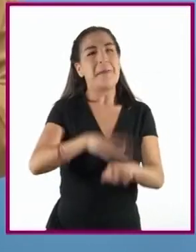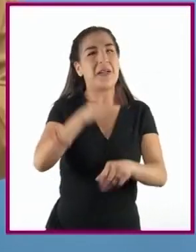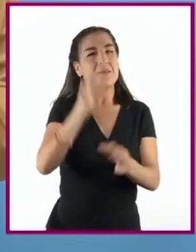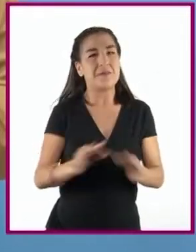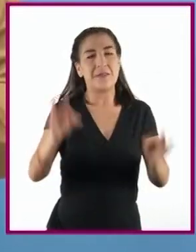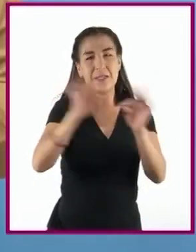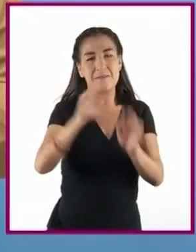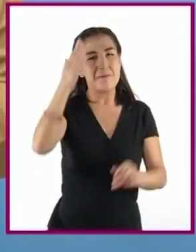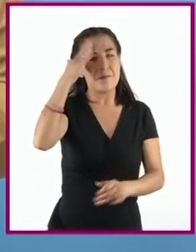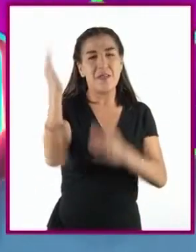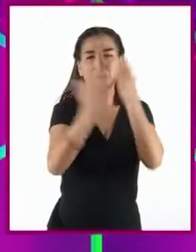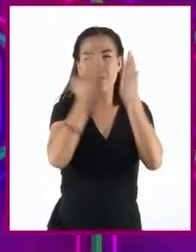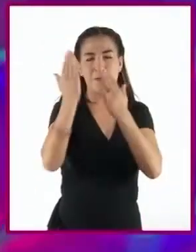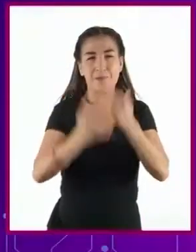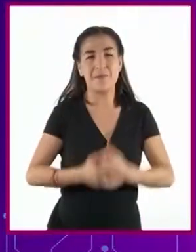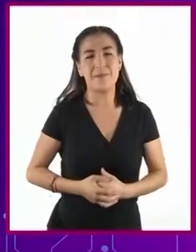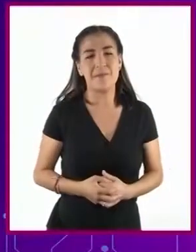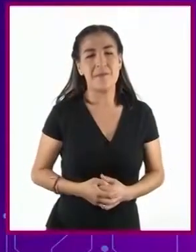Carlos Montemayor.